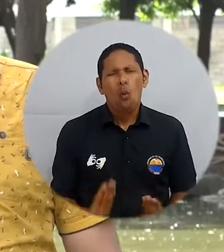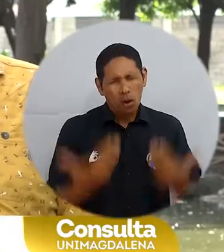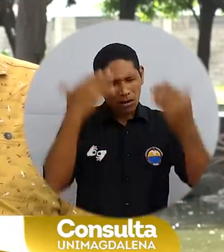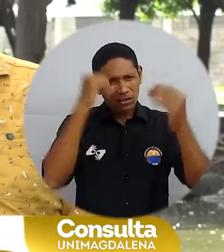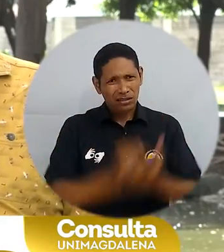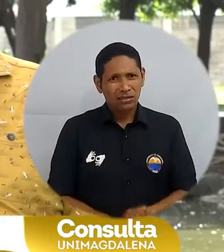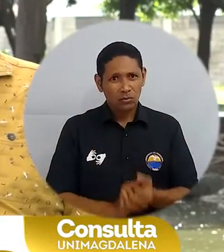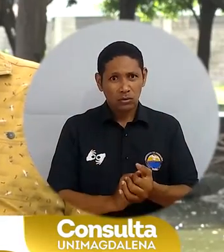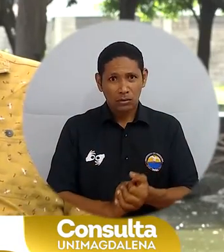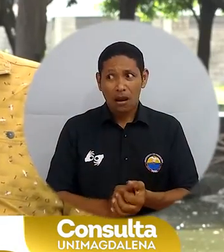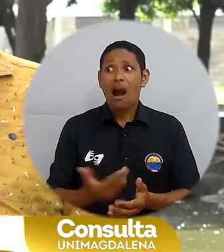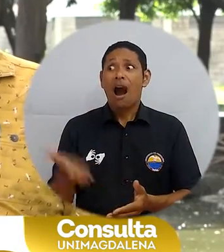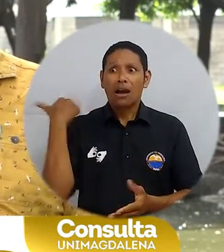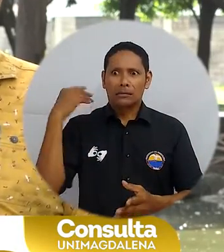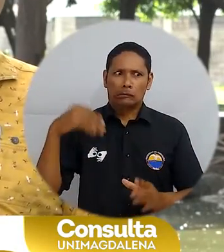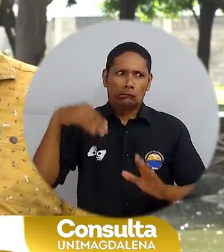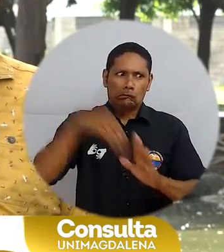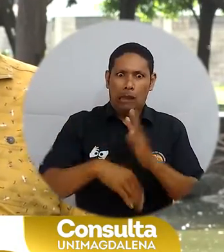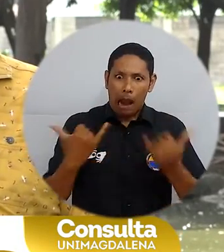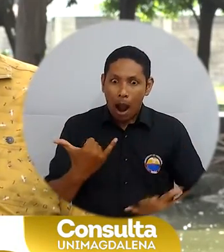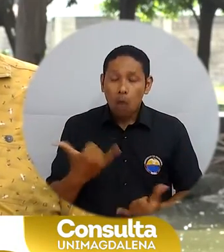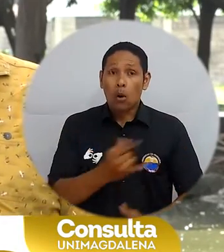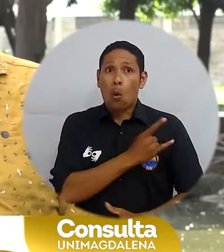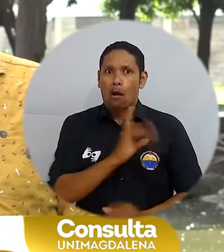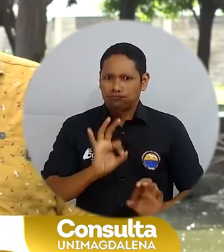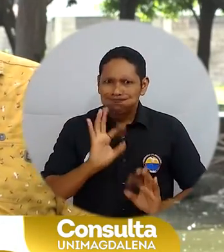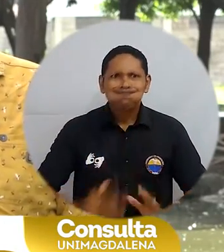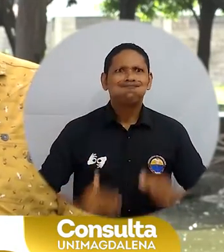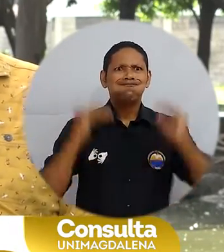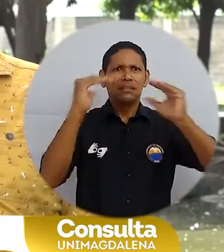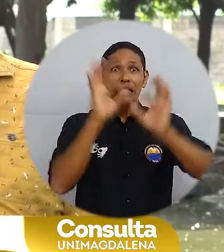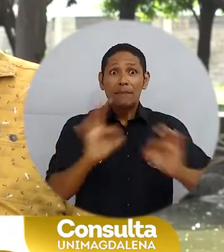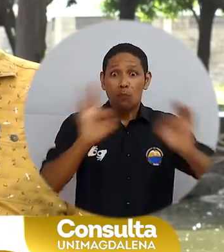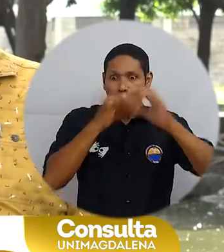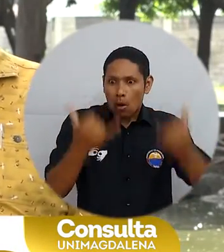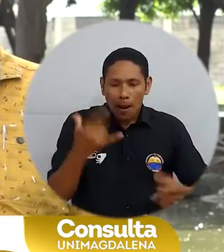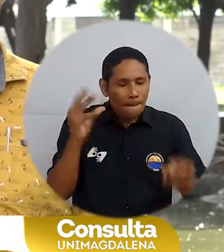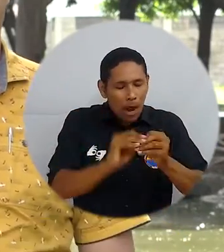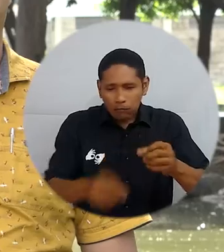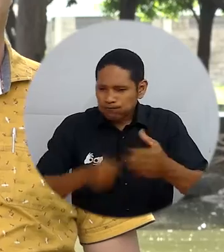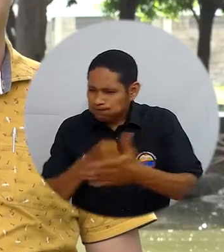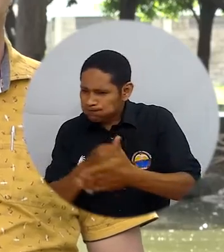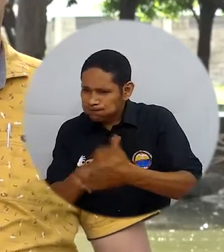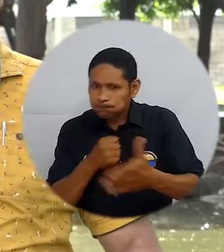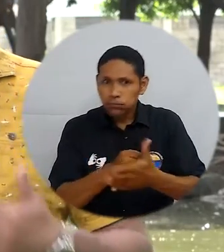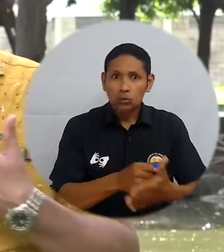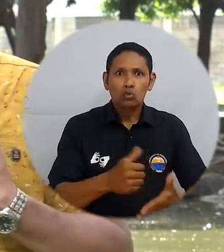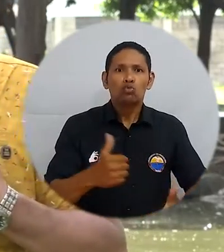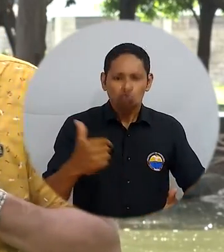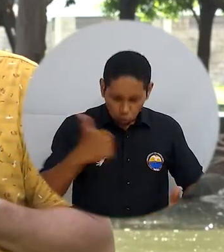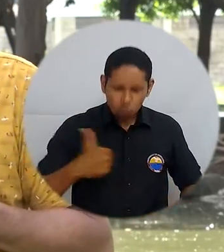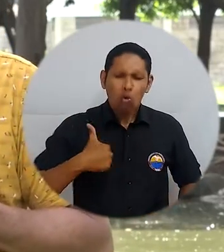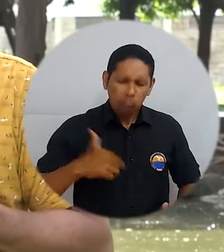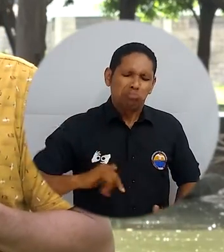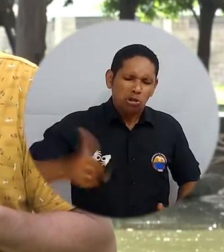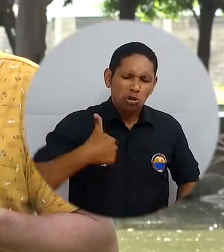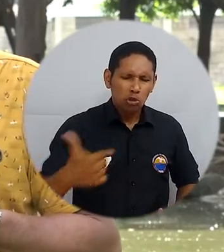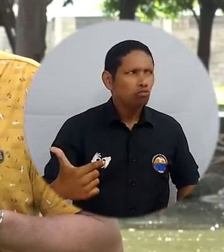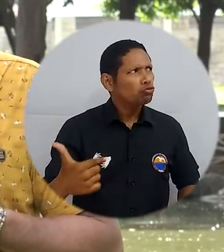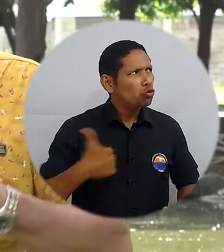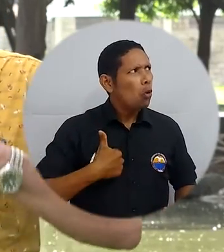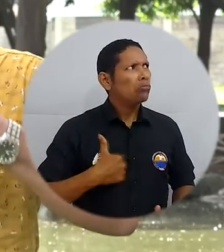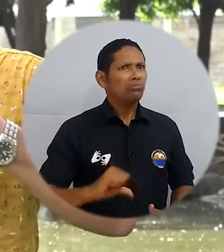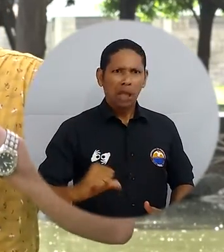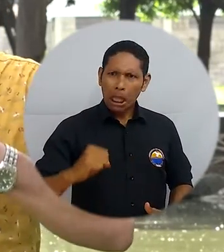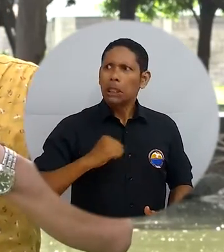Es una gran organización, resurgió de las cenizas. Ahora tenemos que defenderla y mantenerla. Yo creo ser la